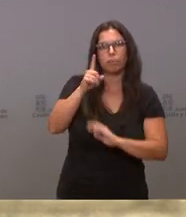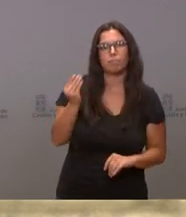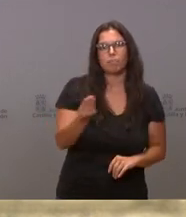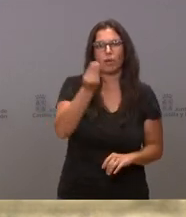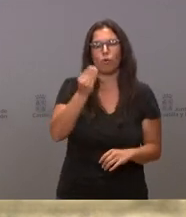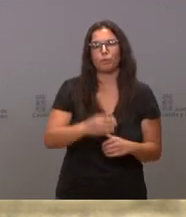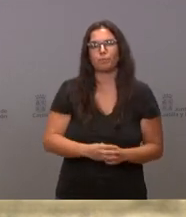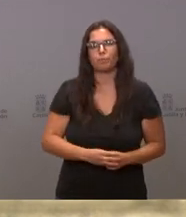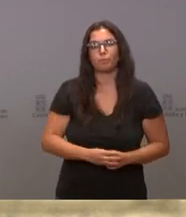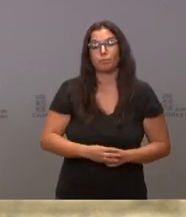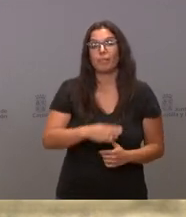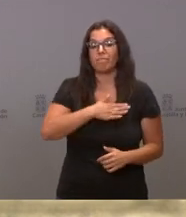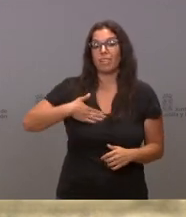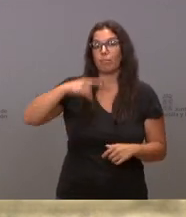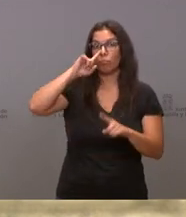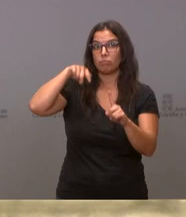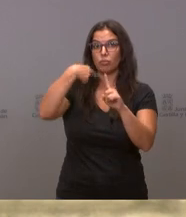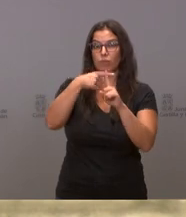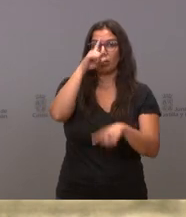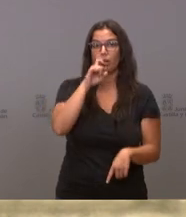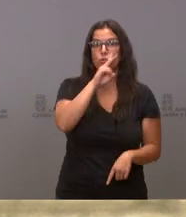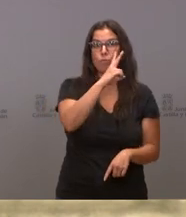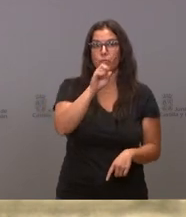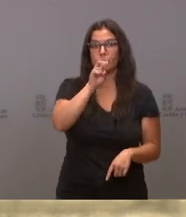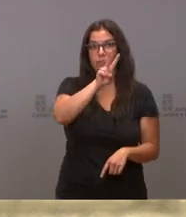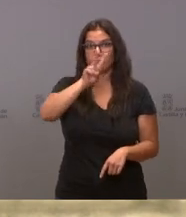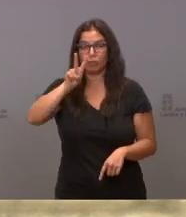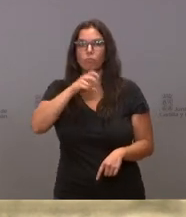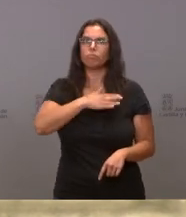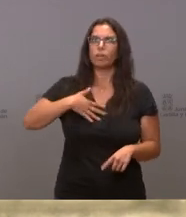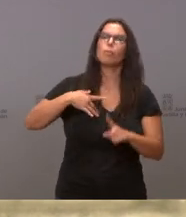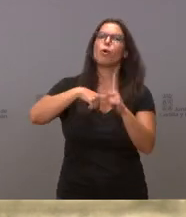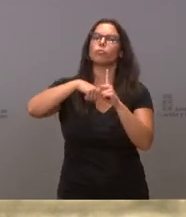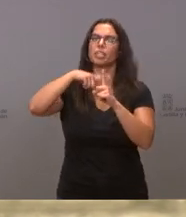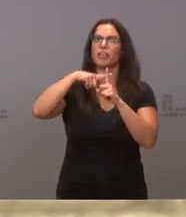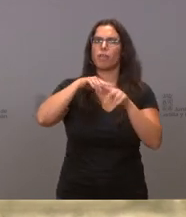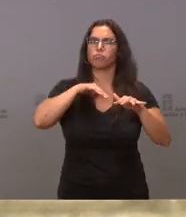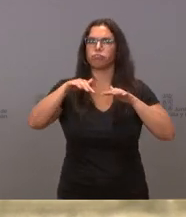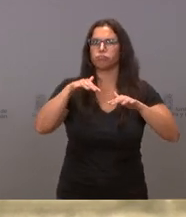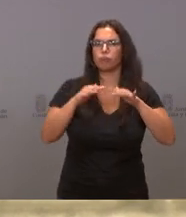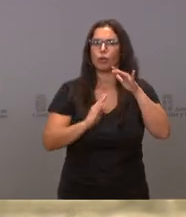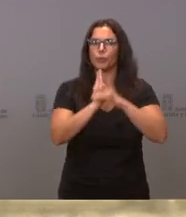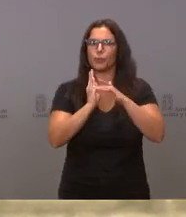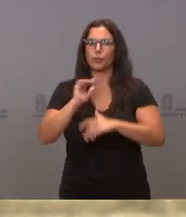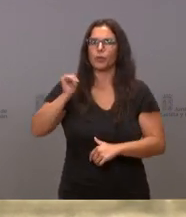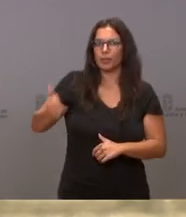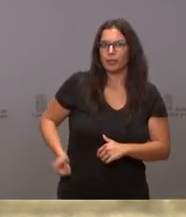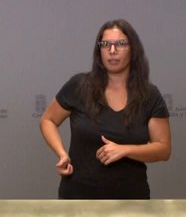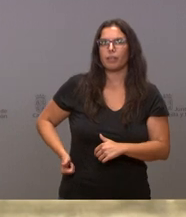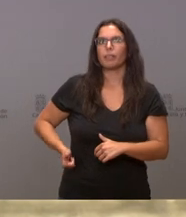Aspiramos al año 2022, desde luego, a tener el nivel de actividad y de Producto Interior Bruto